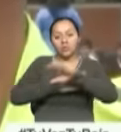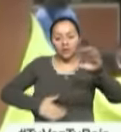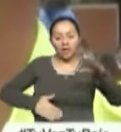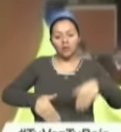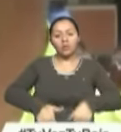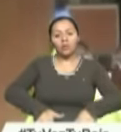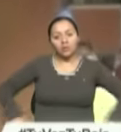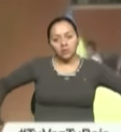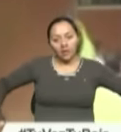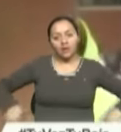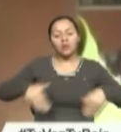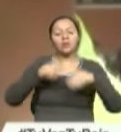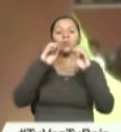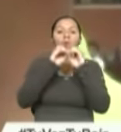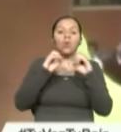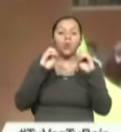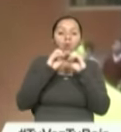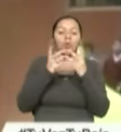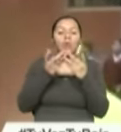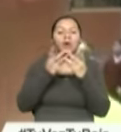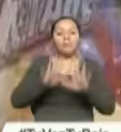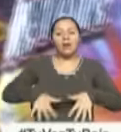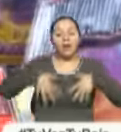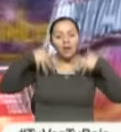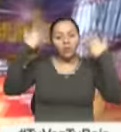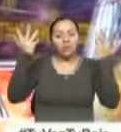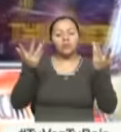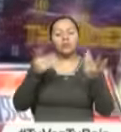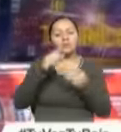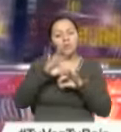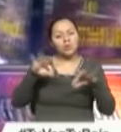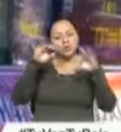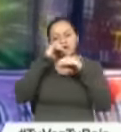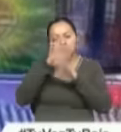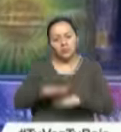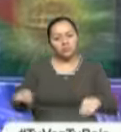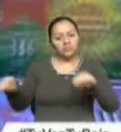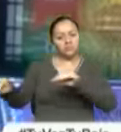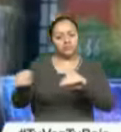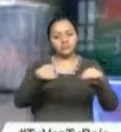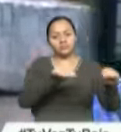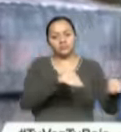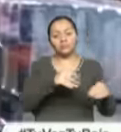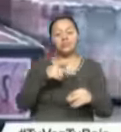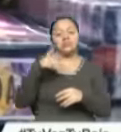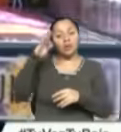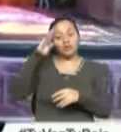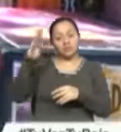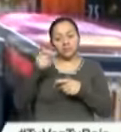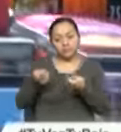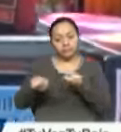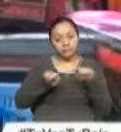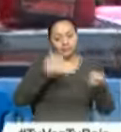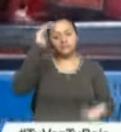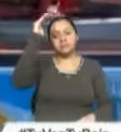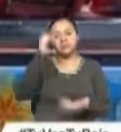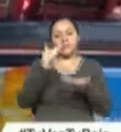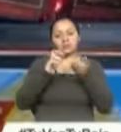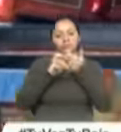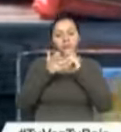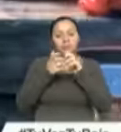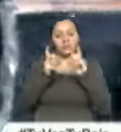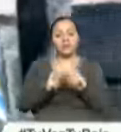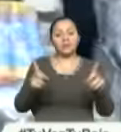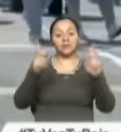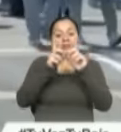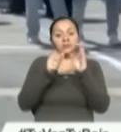miembros. Por eso es importante que nosotros lleguemos a los niños. Gracias a los operativos de control, el número de incidentes disminuyó. Según datos